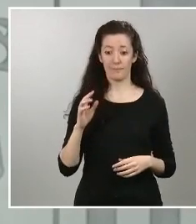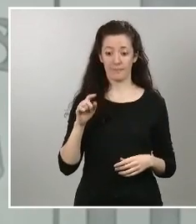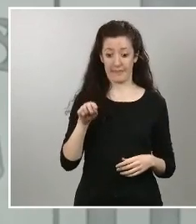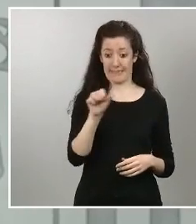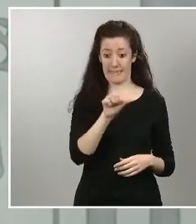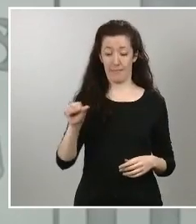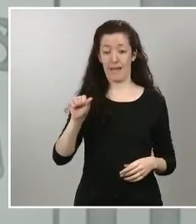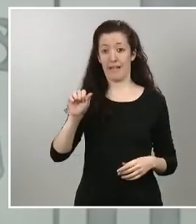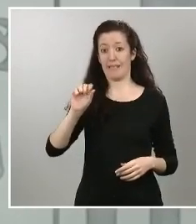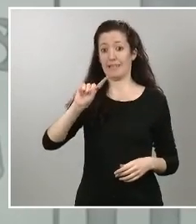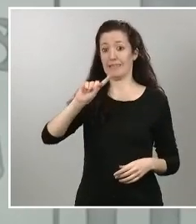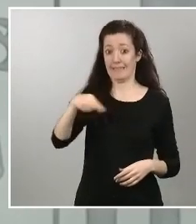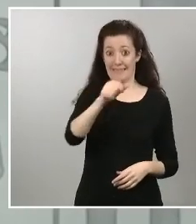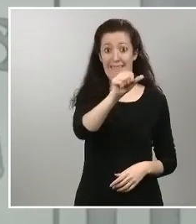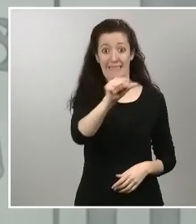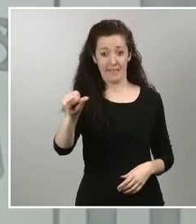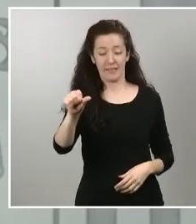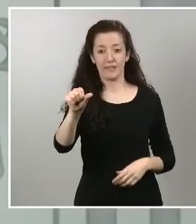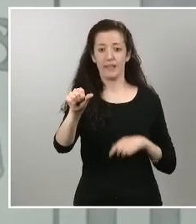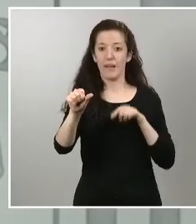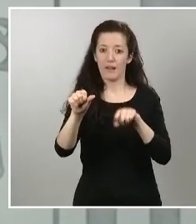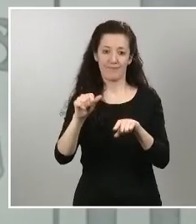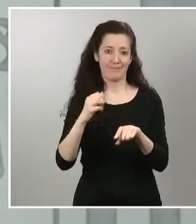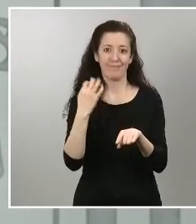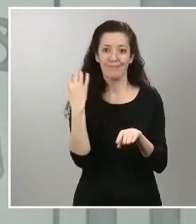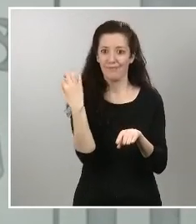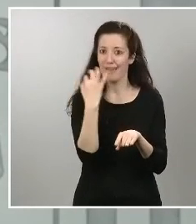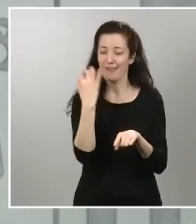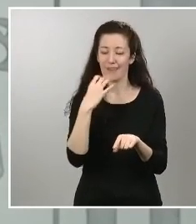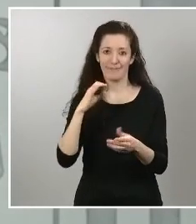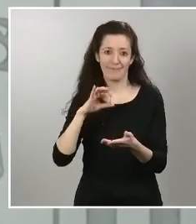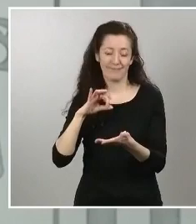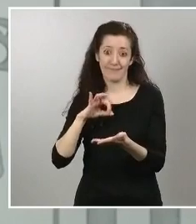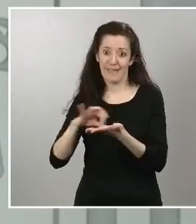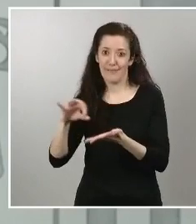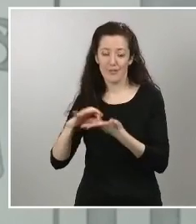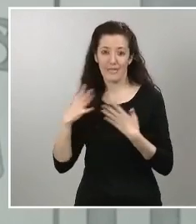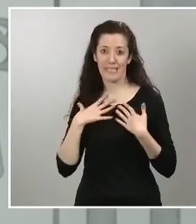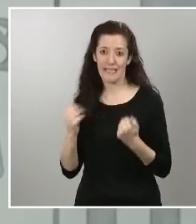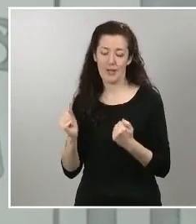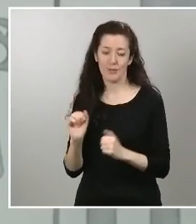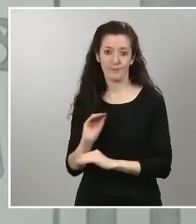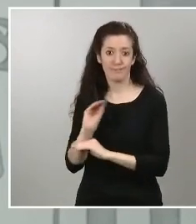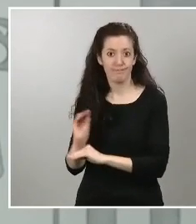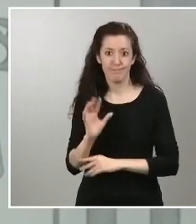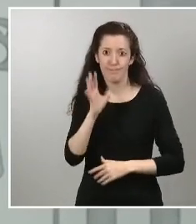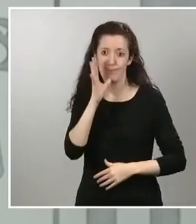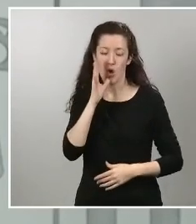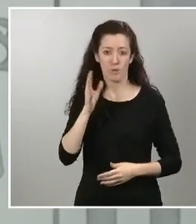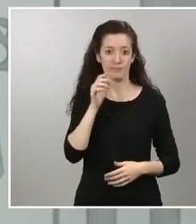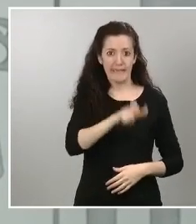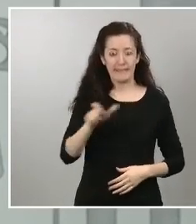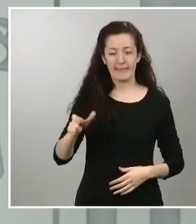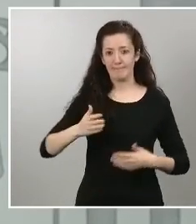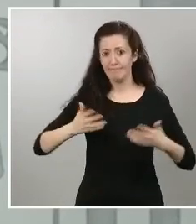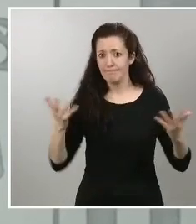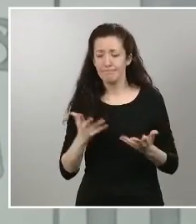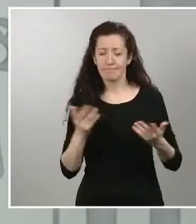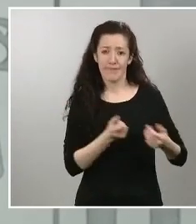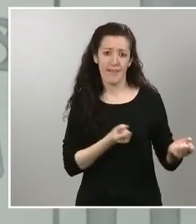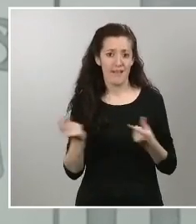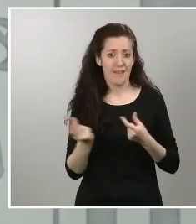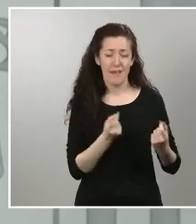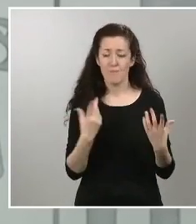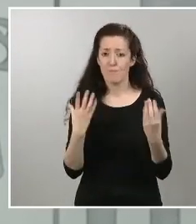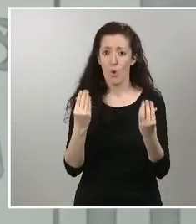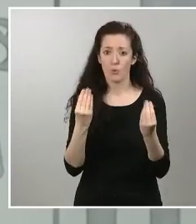mayor utilización de los servicios sanitarios entre todos contribuyamos a que estos servicios sigan proporcionando una atención